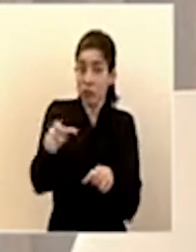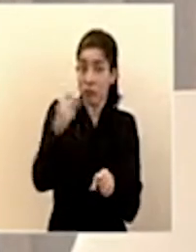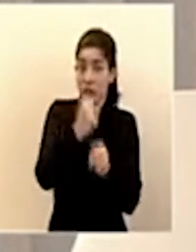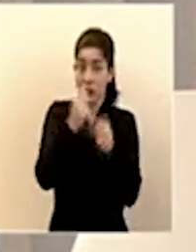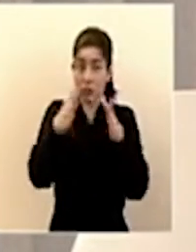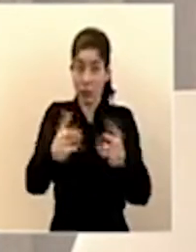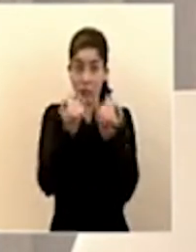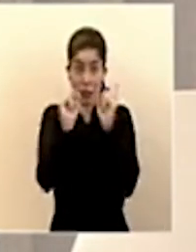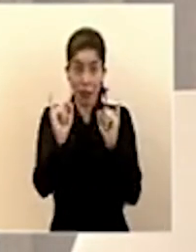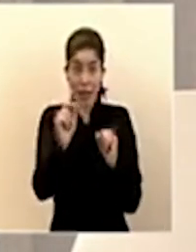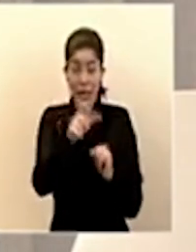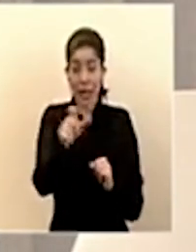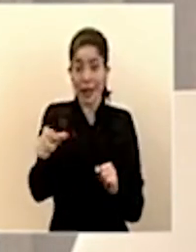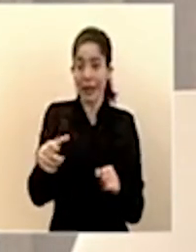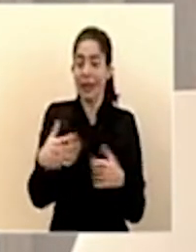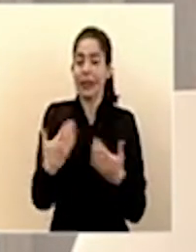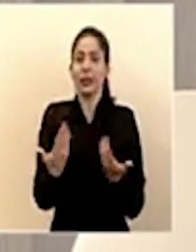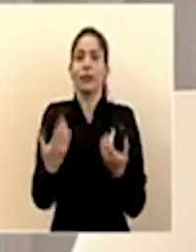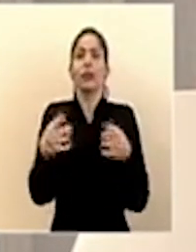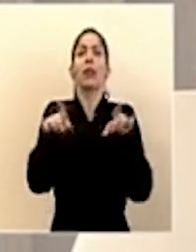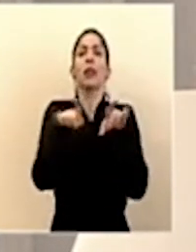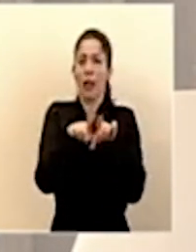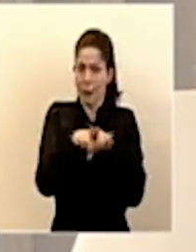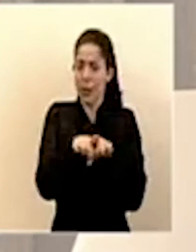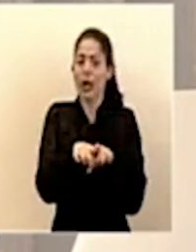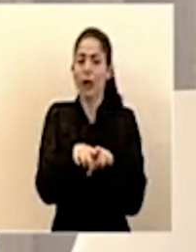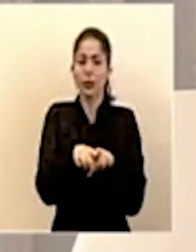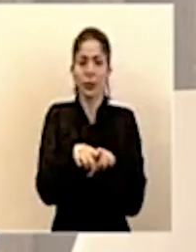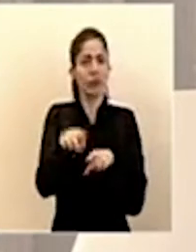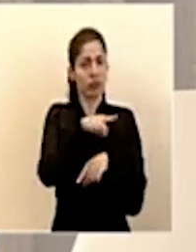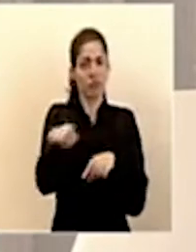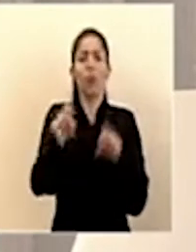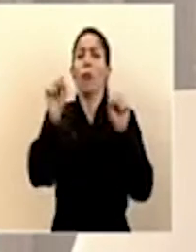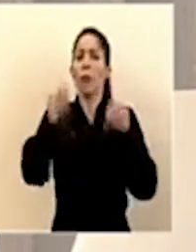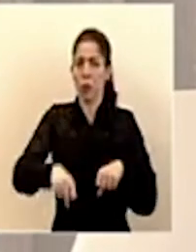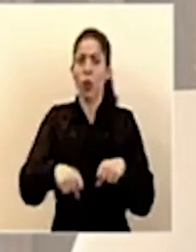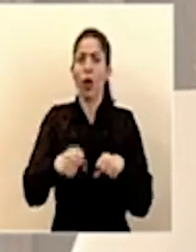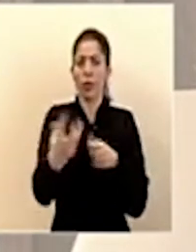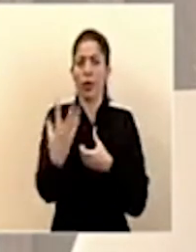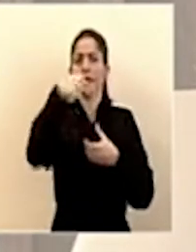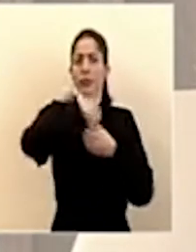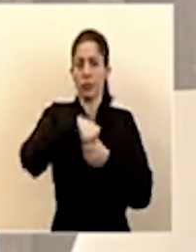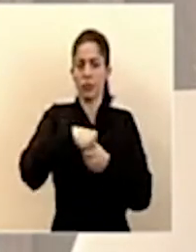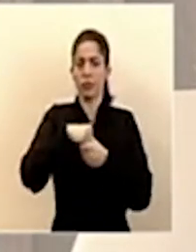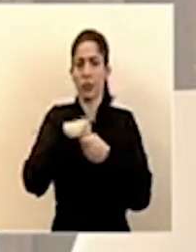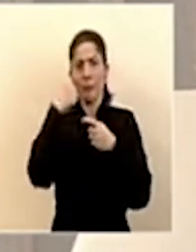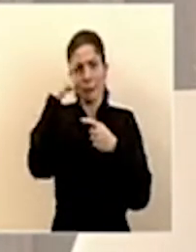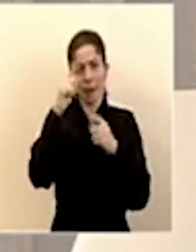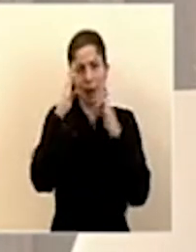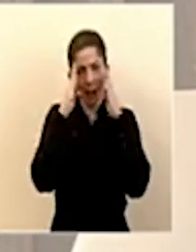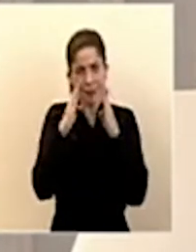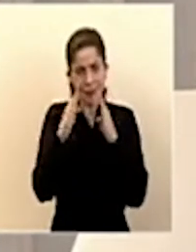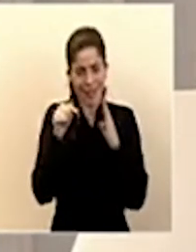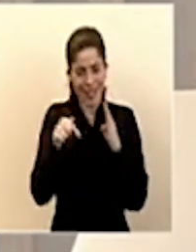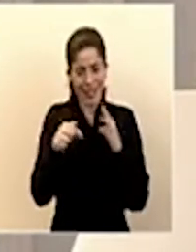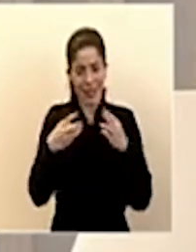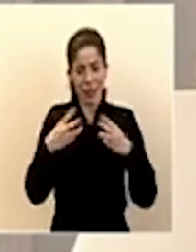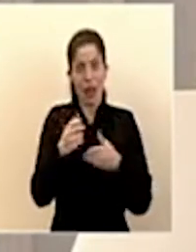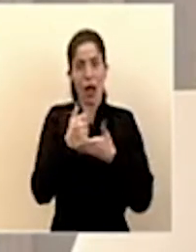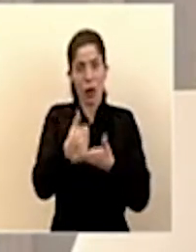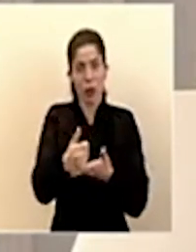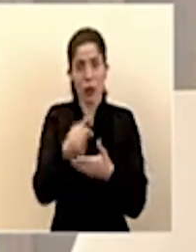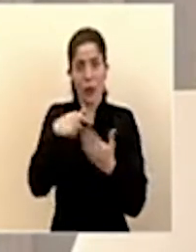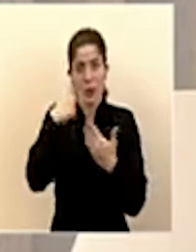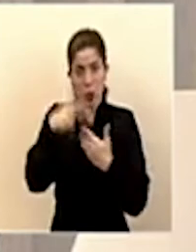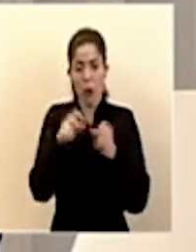independientes también podrán ser cubiertos en la medida de esta necesidad y en la medida